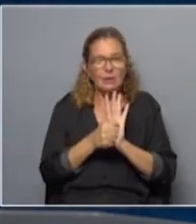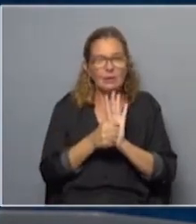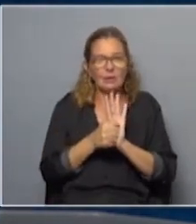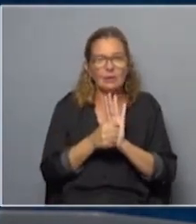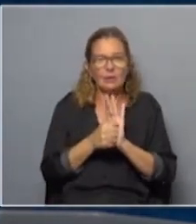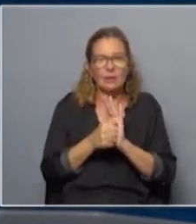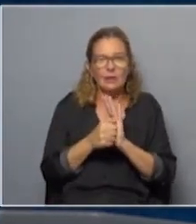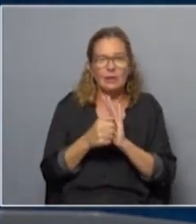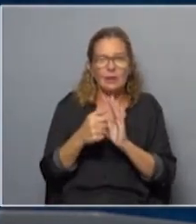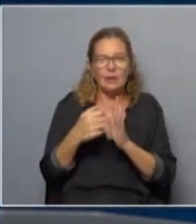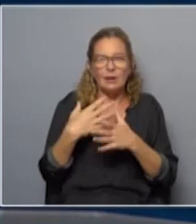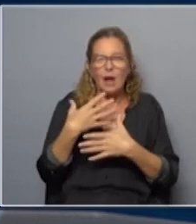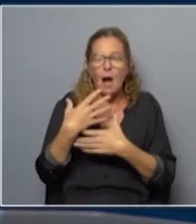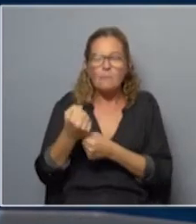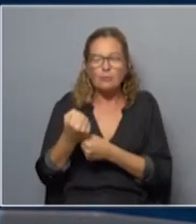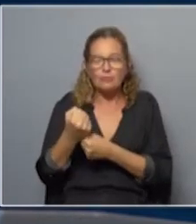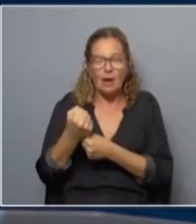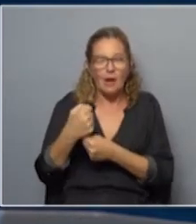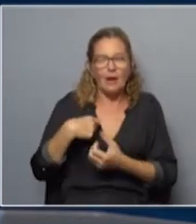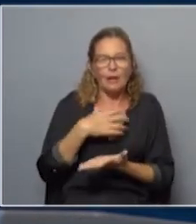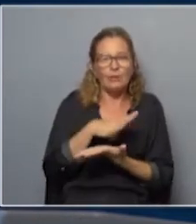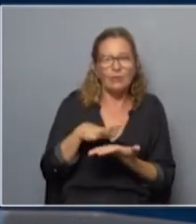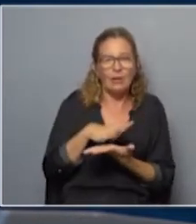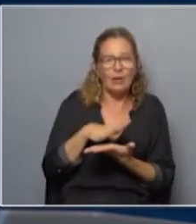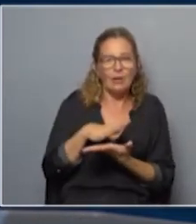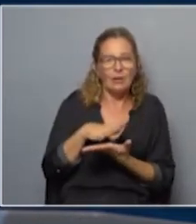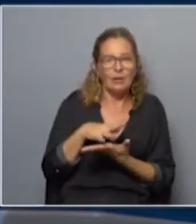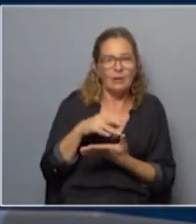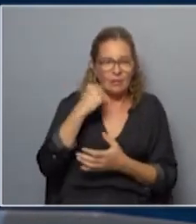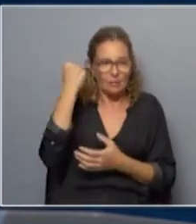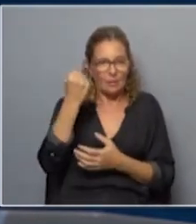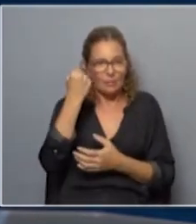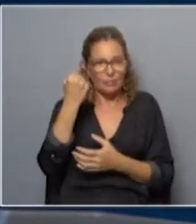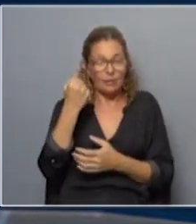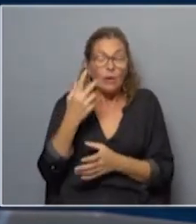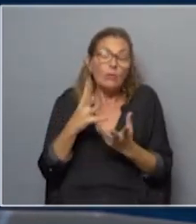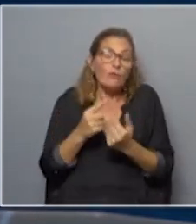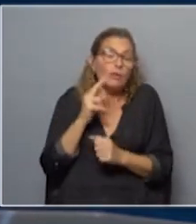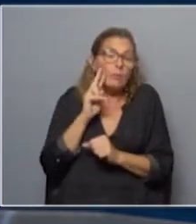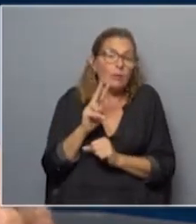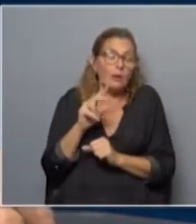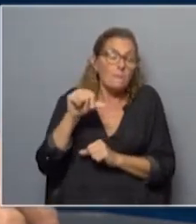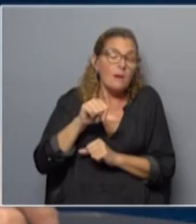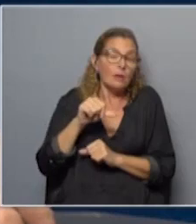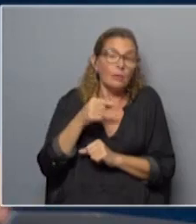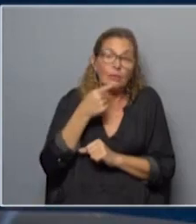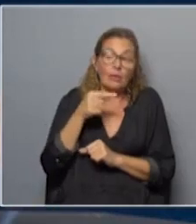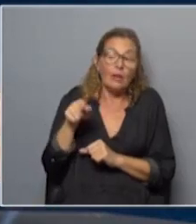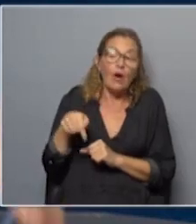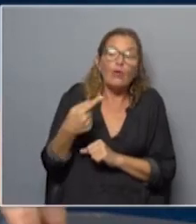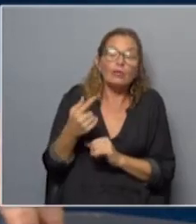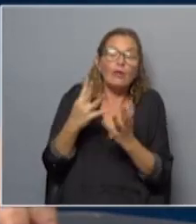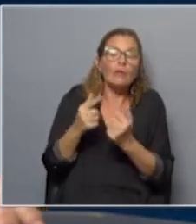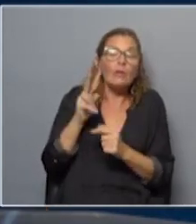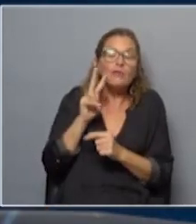el porvenir de la sociedad es el mal ahorro. Bueno, es una visión. Lo malo es cuando se niega la otra visión como una